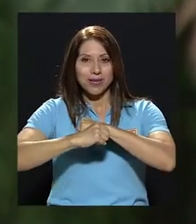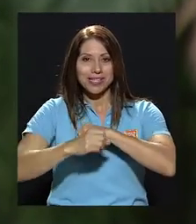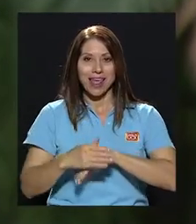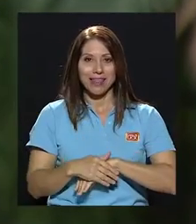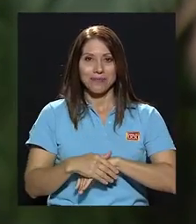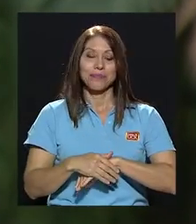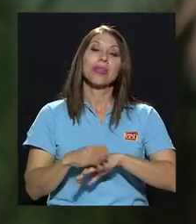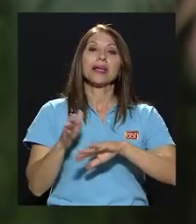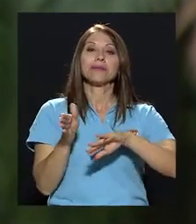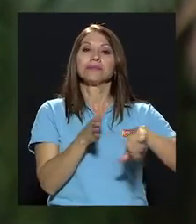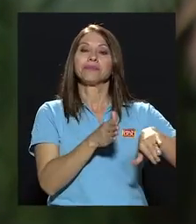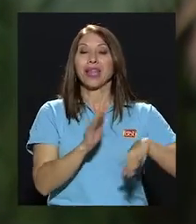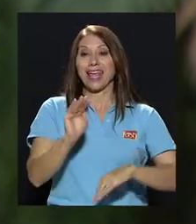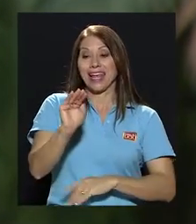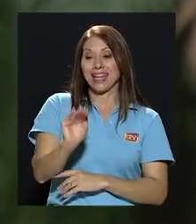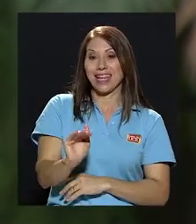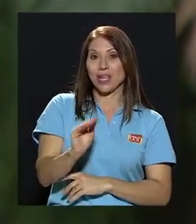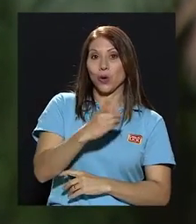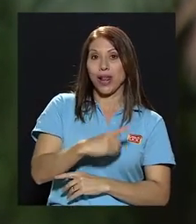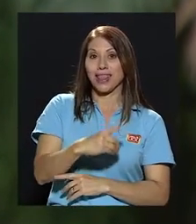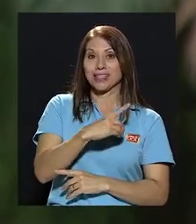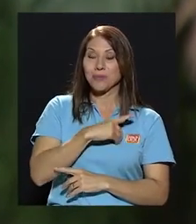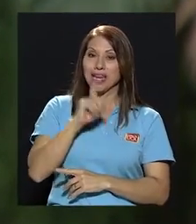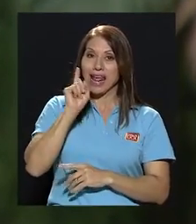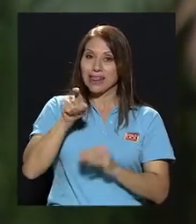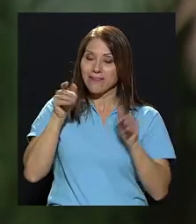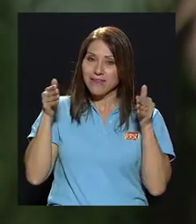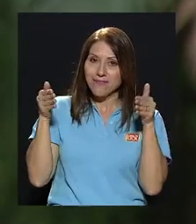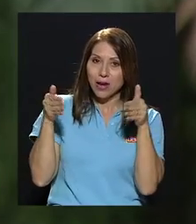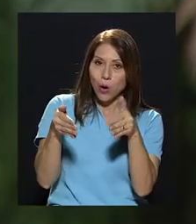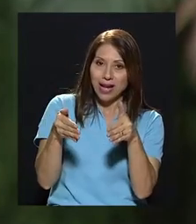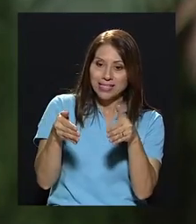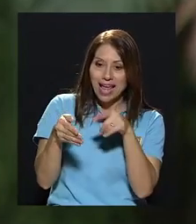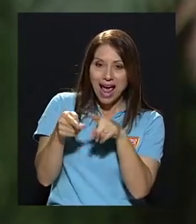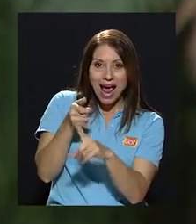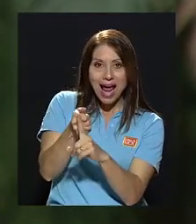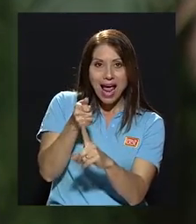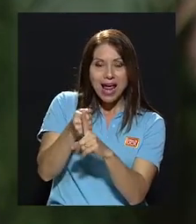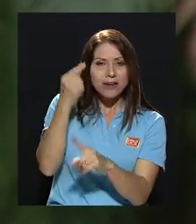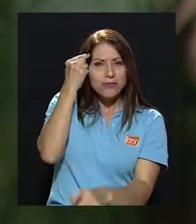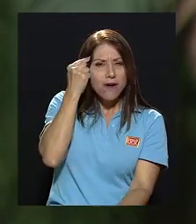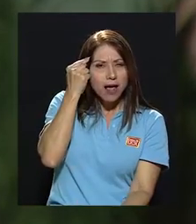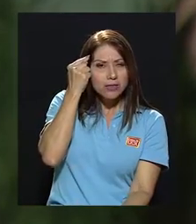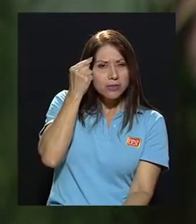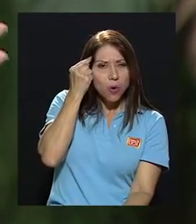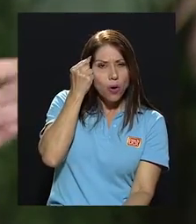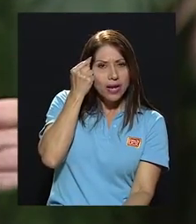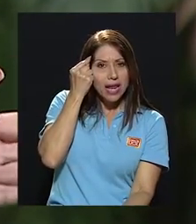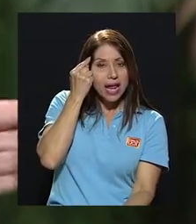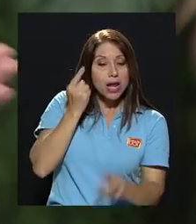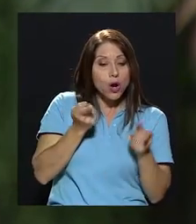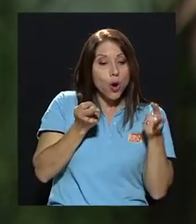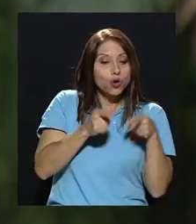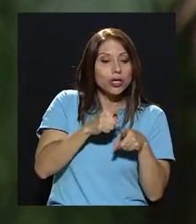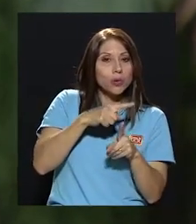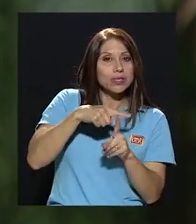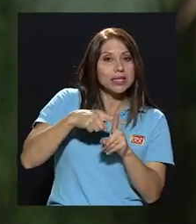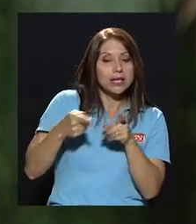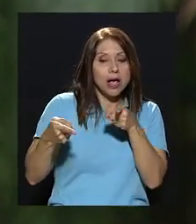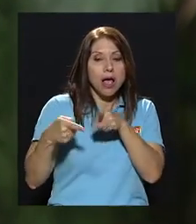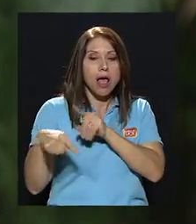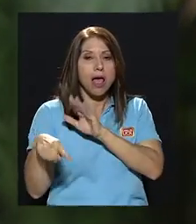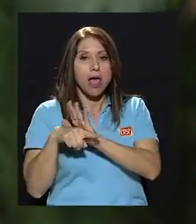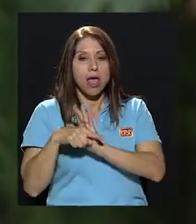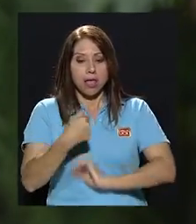disciplina tiene que enfocarse a razonar sobre las consecuencias tanto positivas como